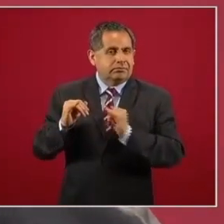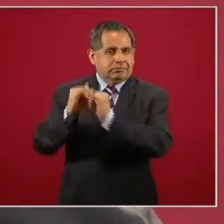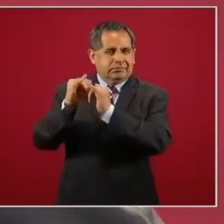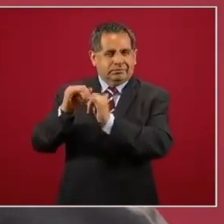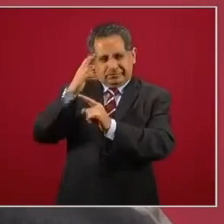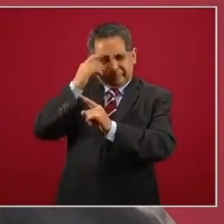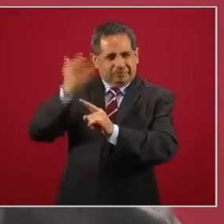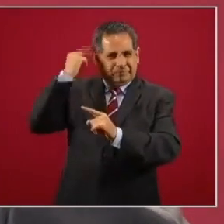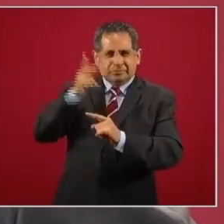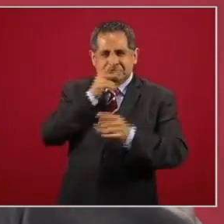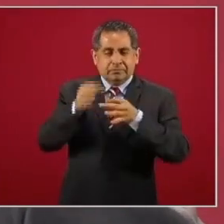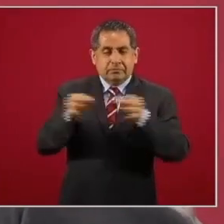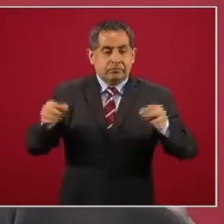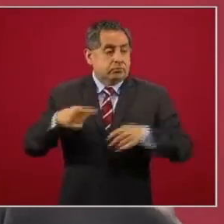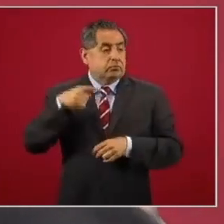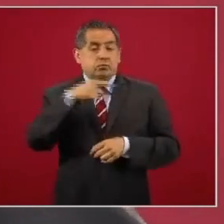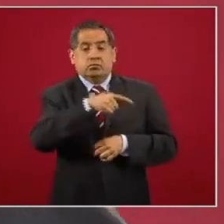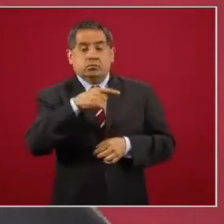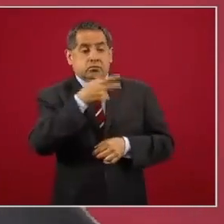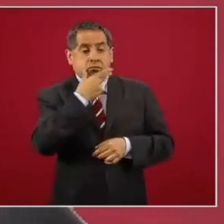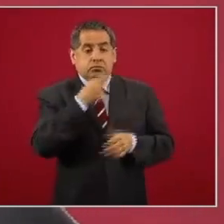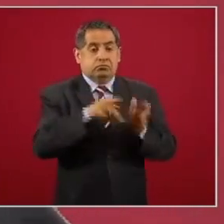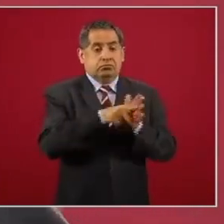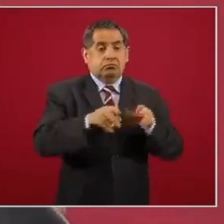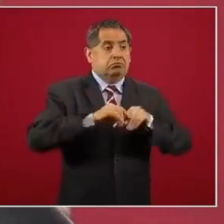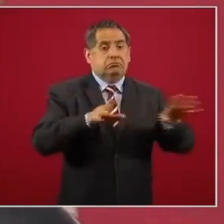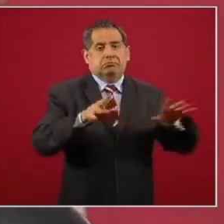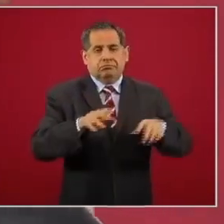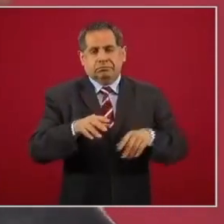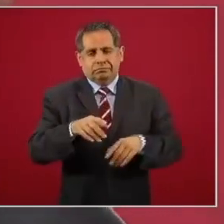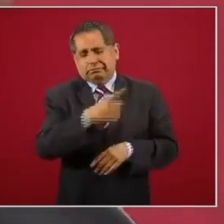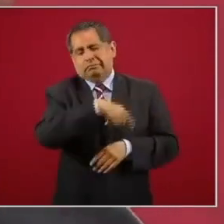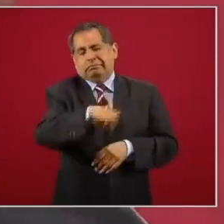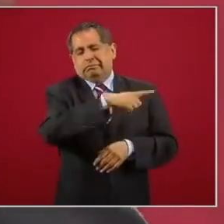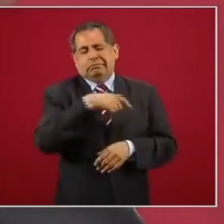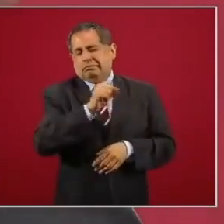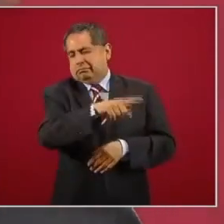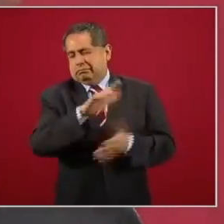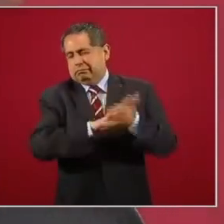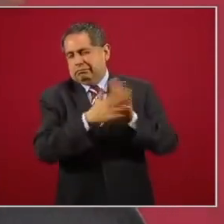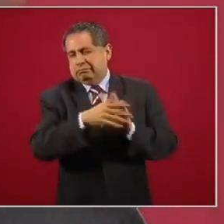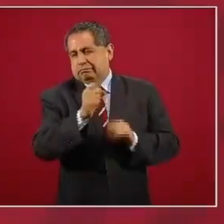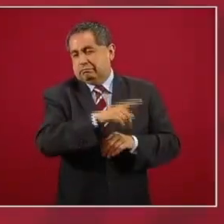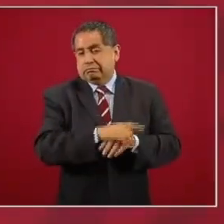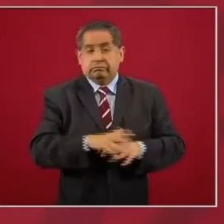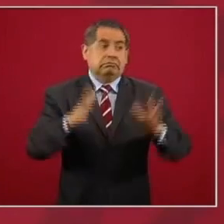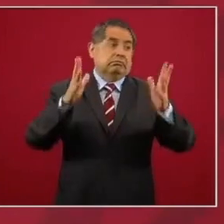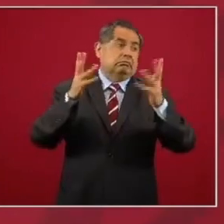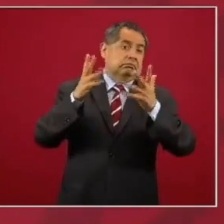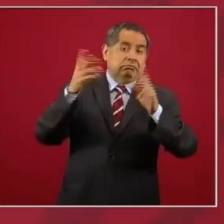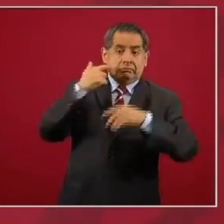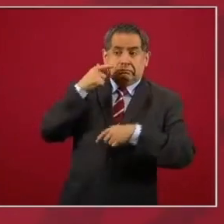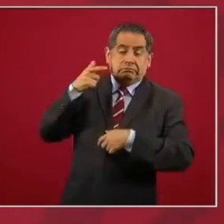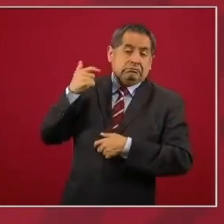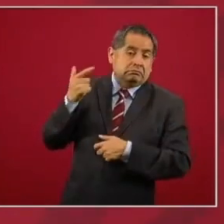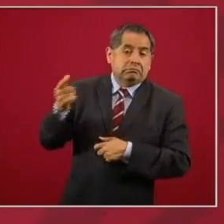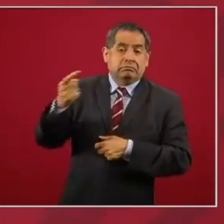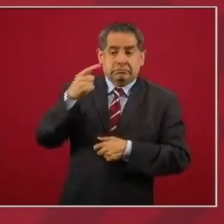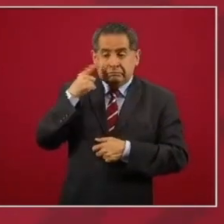Y un periodista famoso, y todos en coro, le